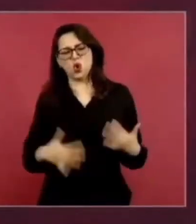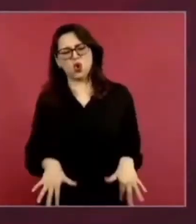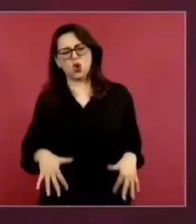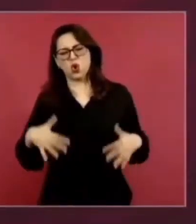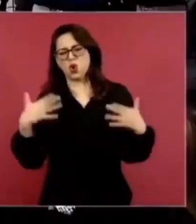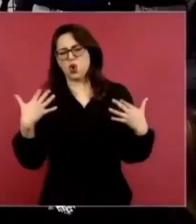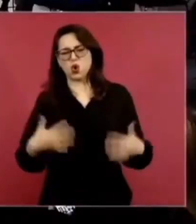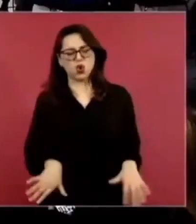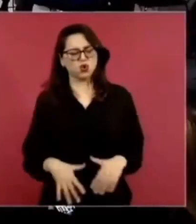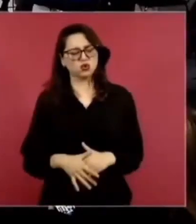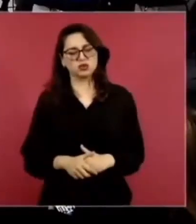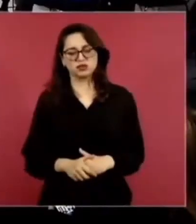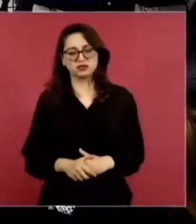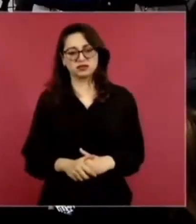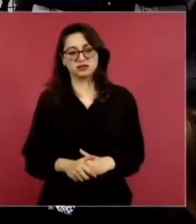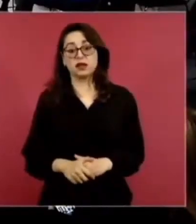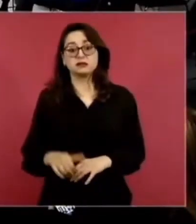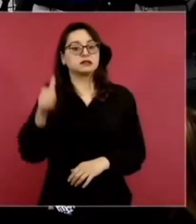tenido ideólogos.